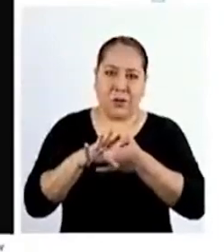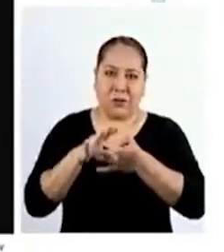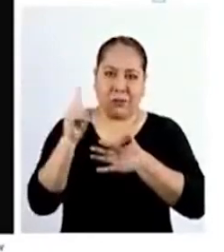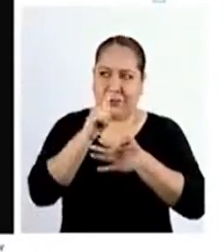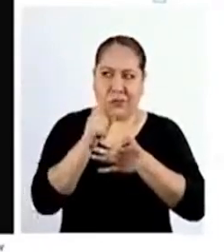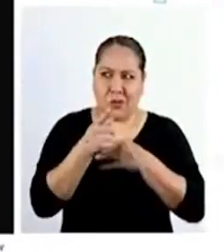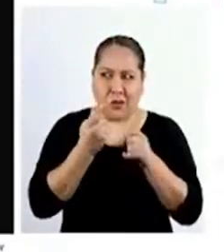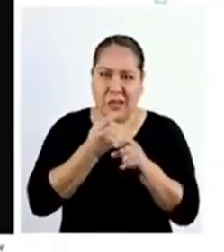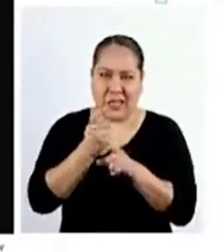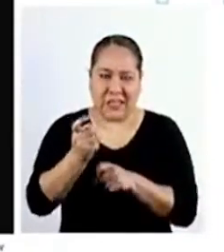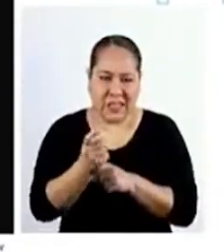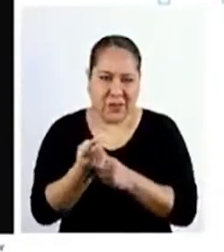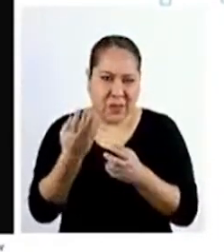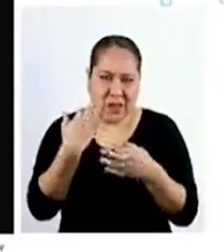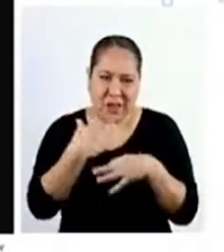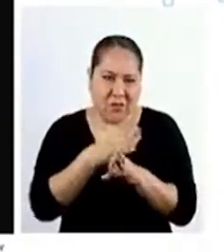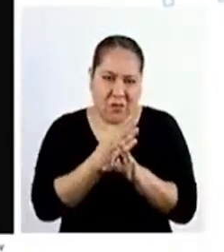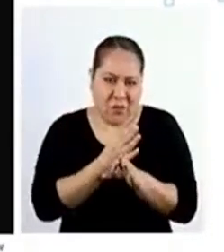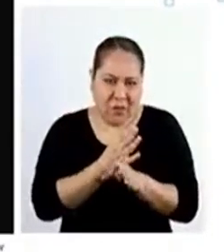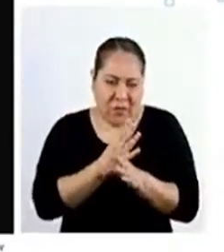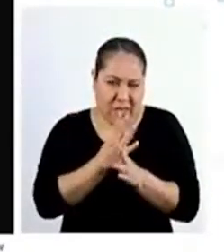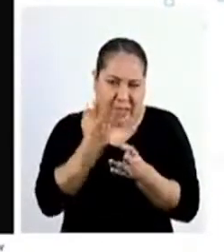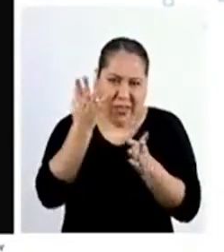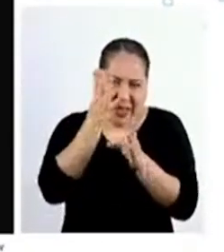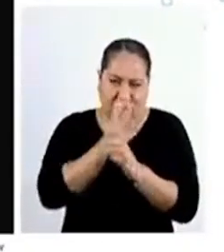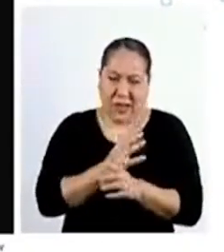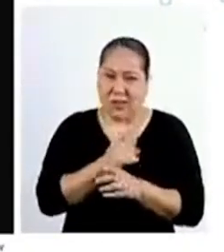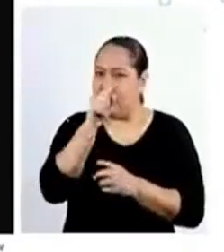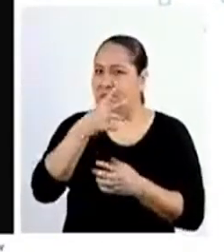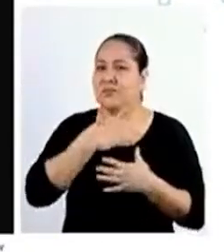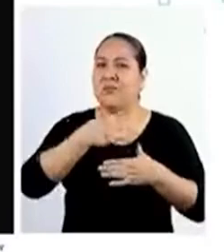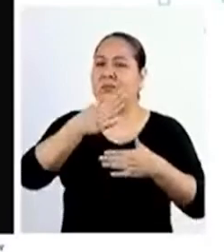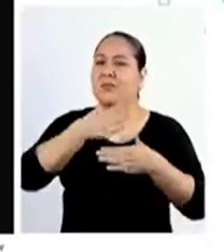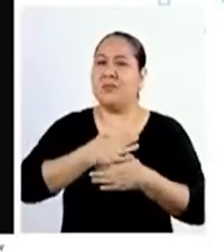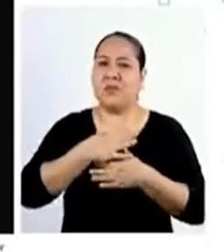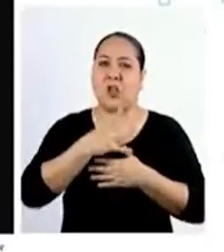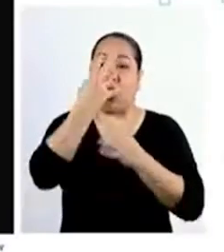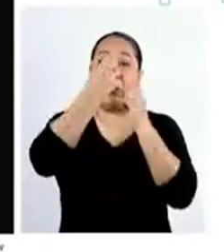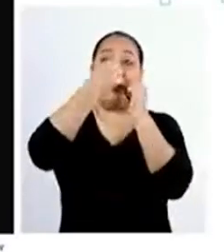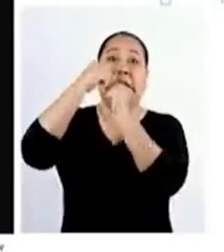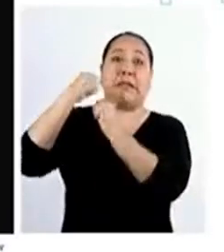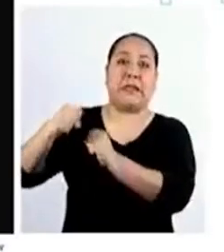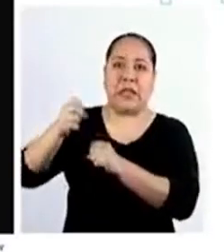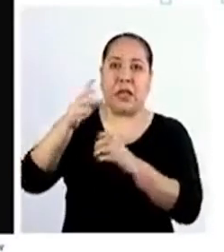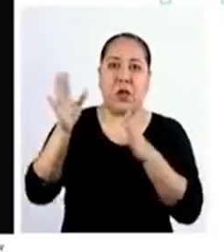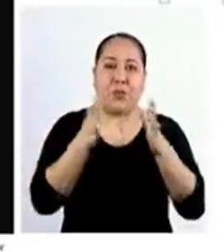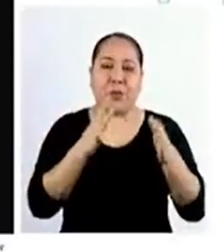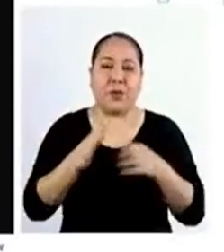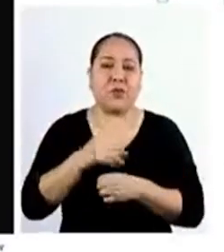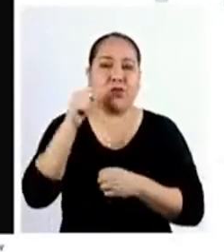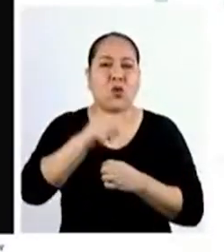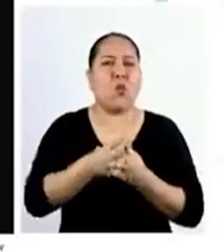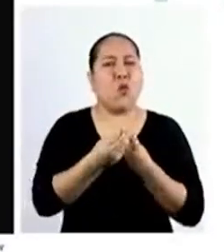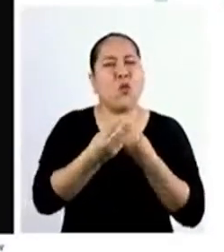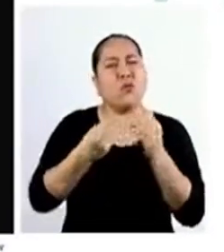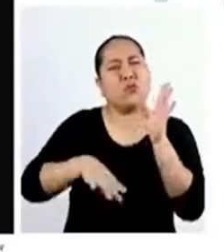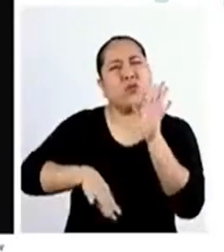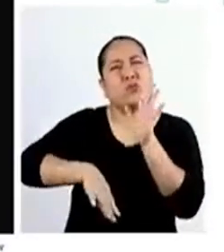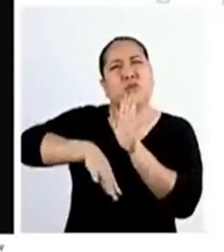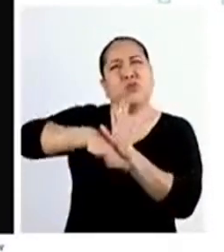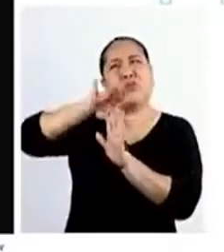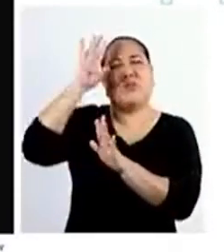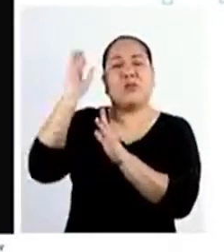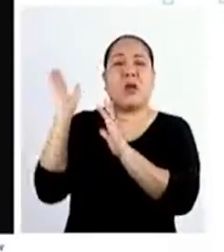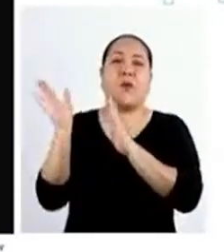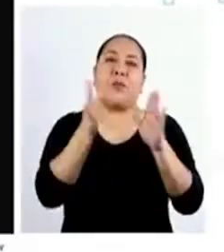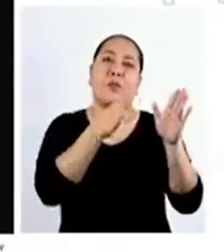No afecta nuestra habilidad de respirar hondo también No nos quita el aire a nosotros ¿Existe una cantidad infinita